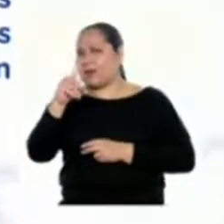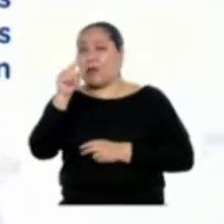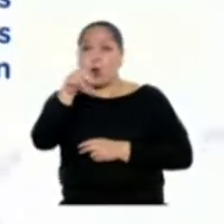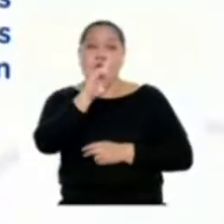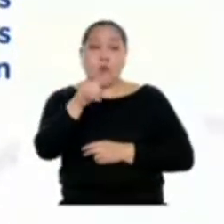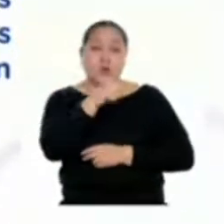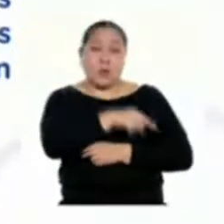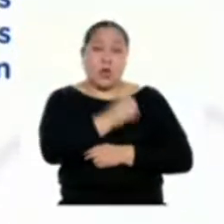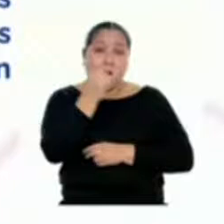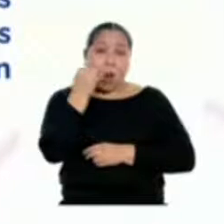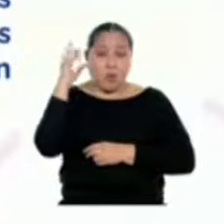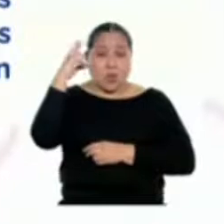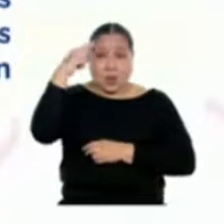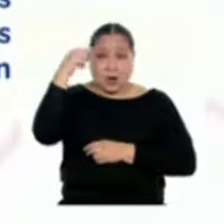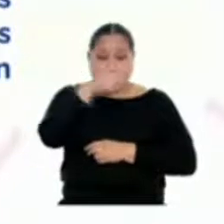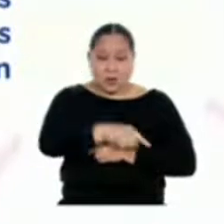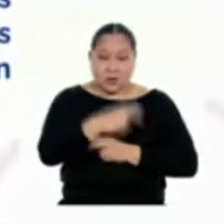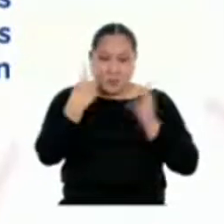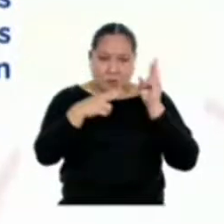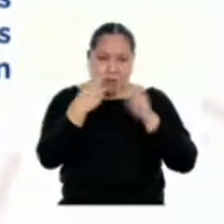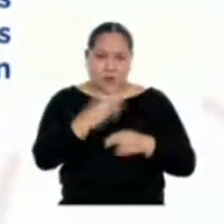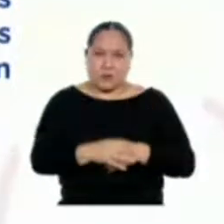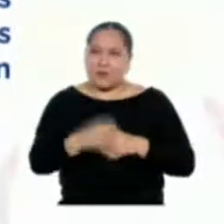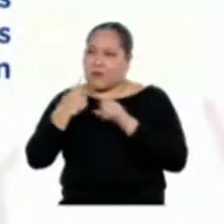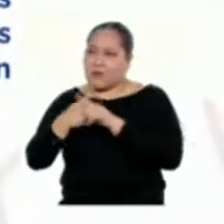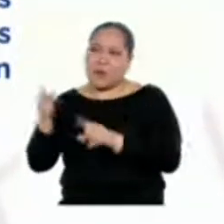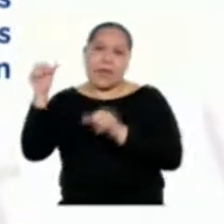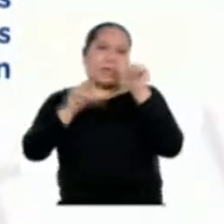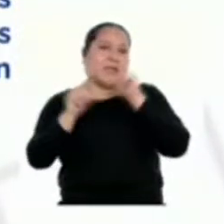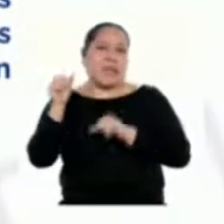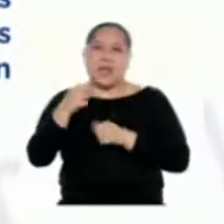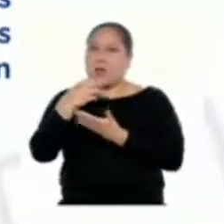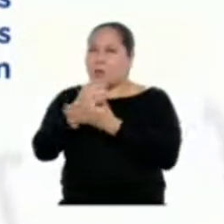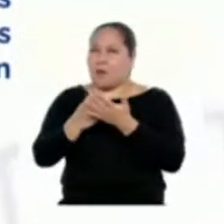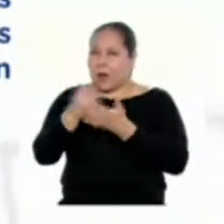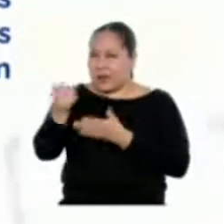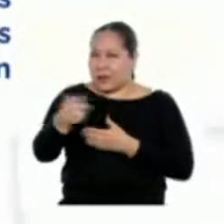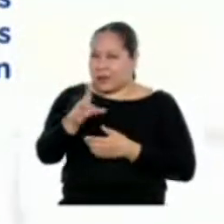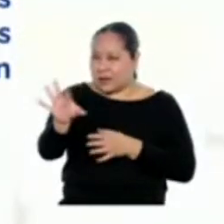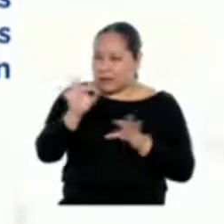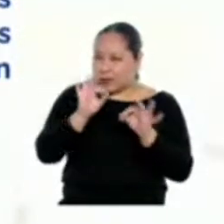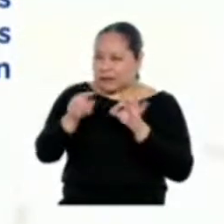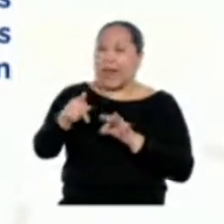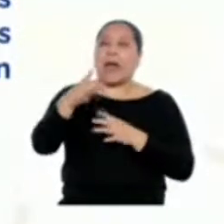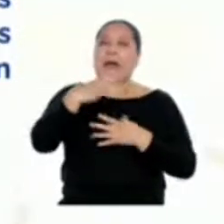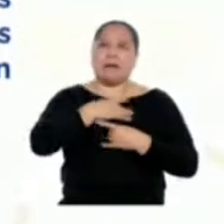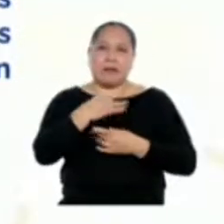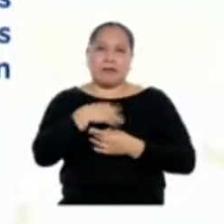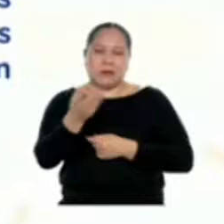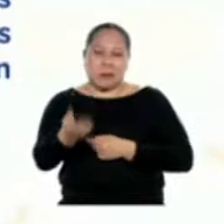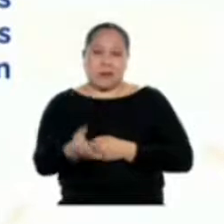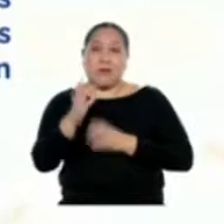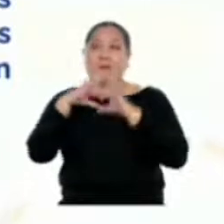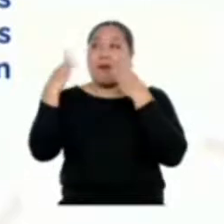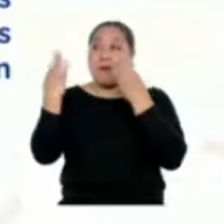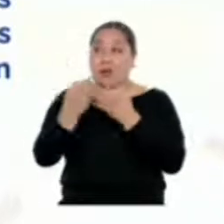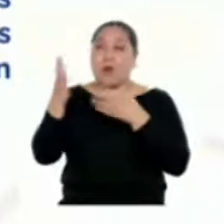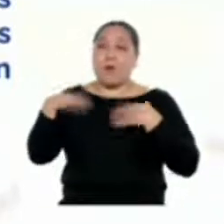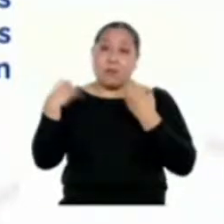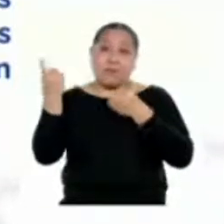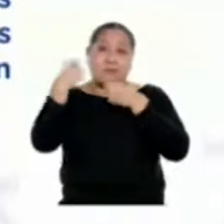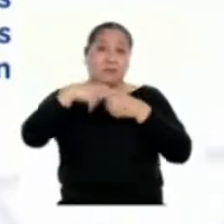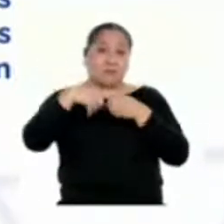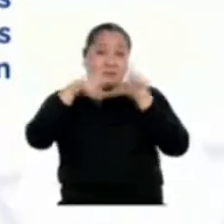el día de hoy a partir de los campos o ciencias abordados que les haya llamado más atención Sus familiares pueden participar también